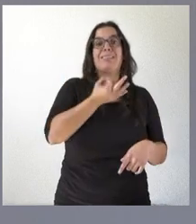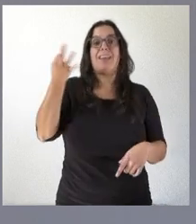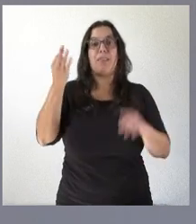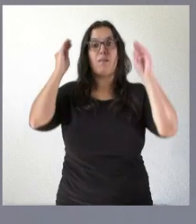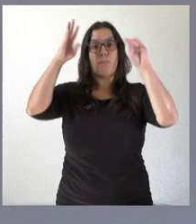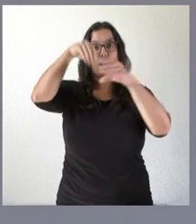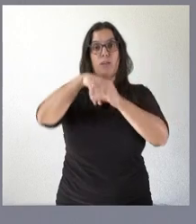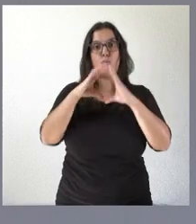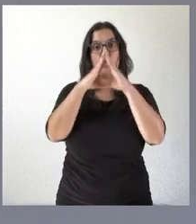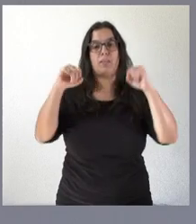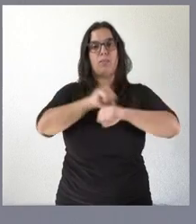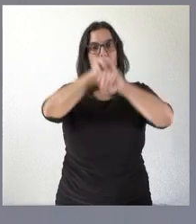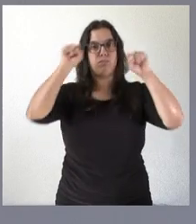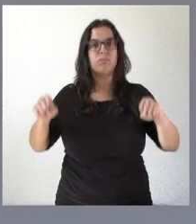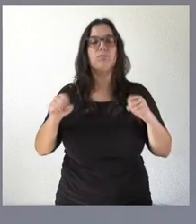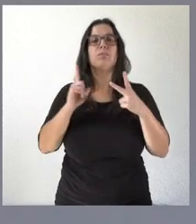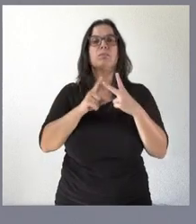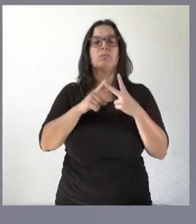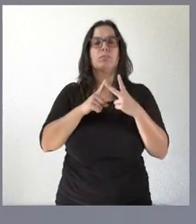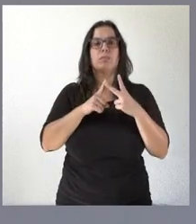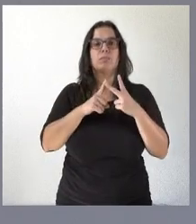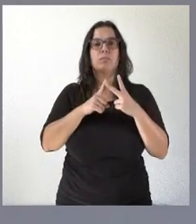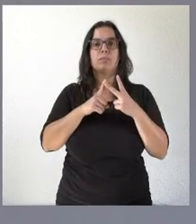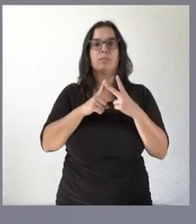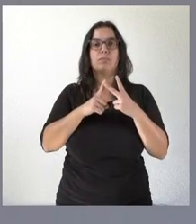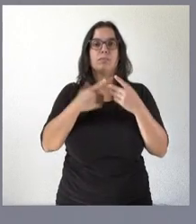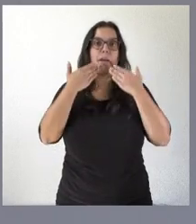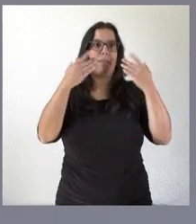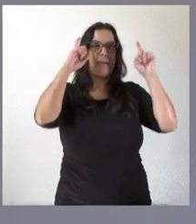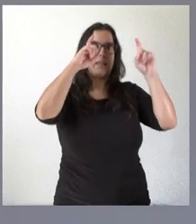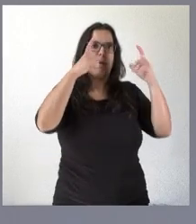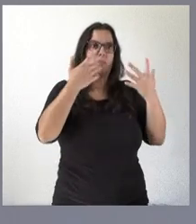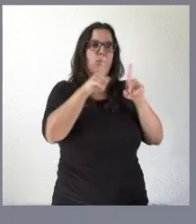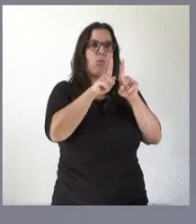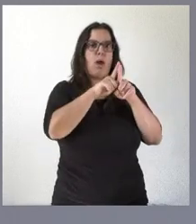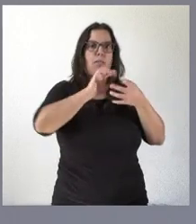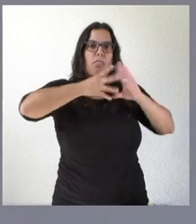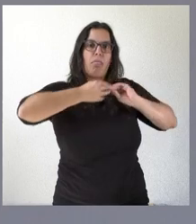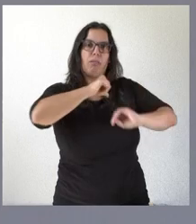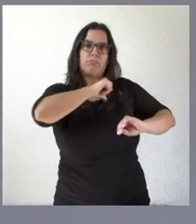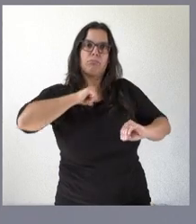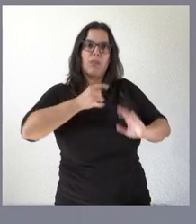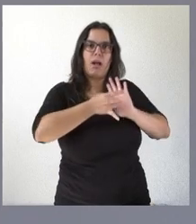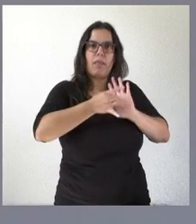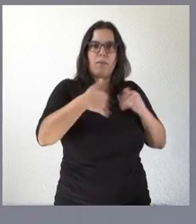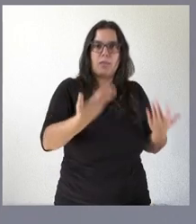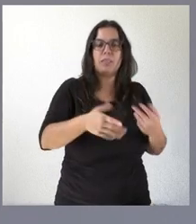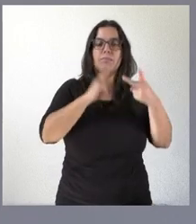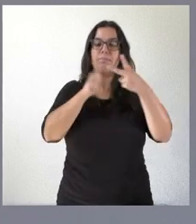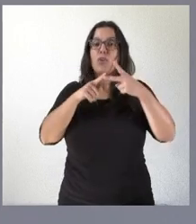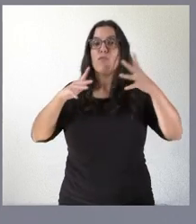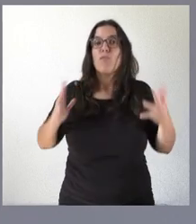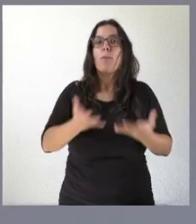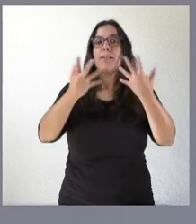formación de los estudiantes universitarios mediante una enseñanza más personalizada y de más calidad. Fomentar y